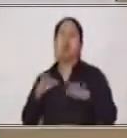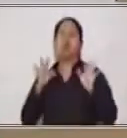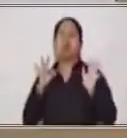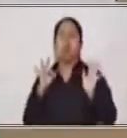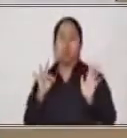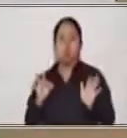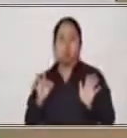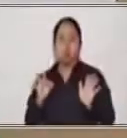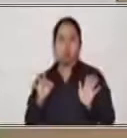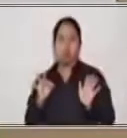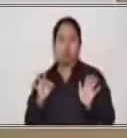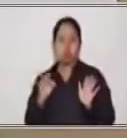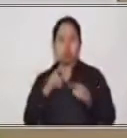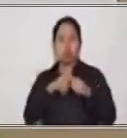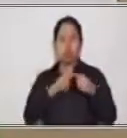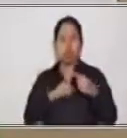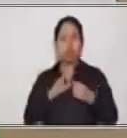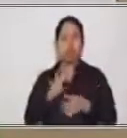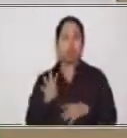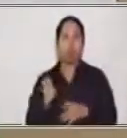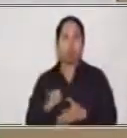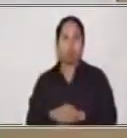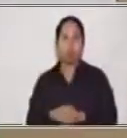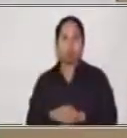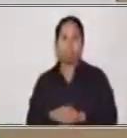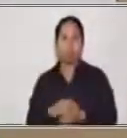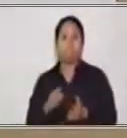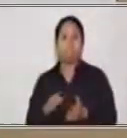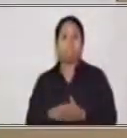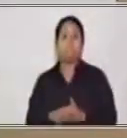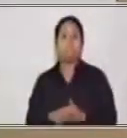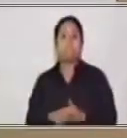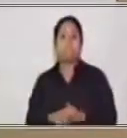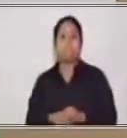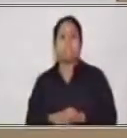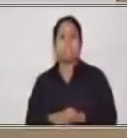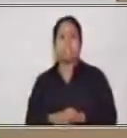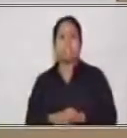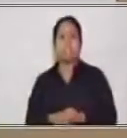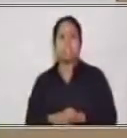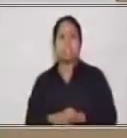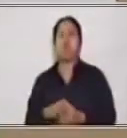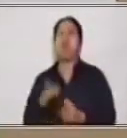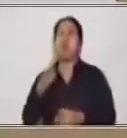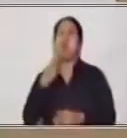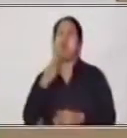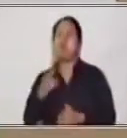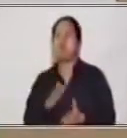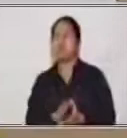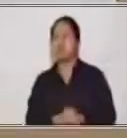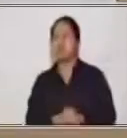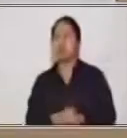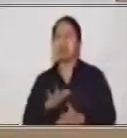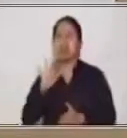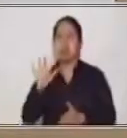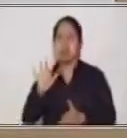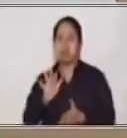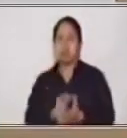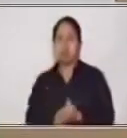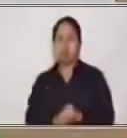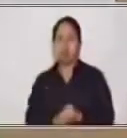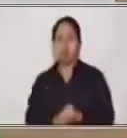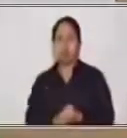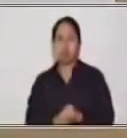un 40? y eso equivale a 5, 8 por 5, exactamente son 40, y me queda